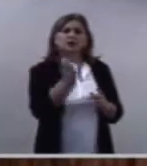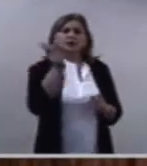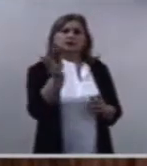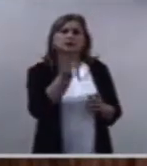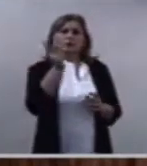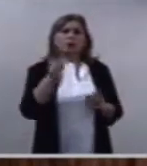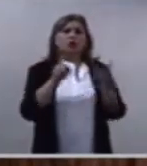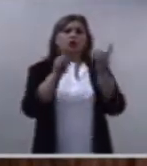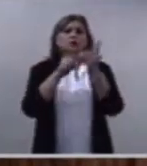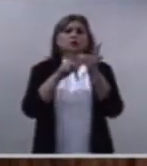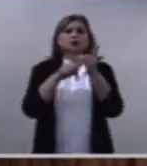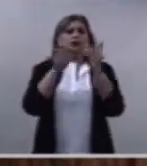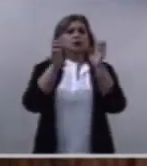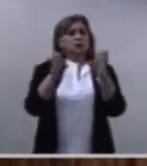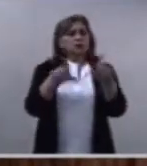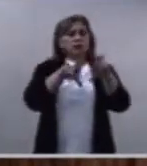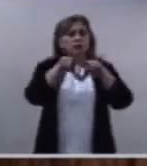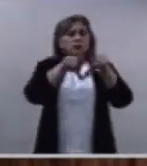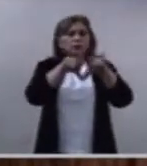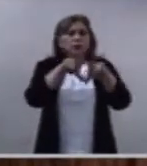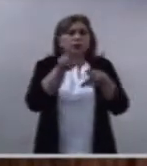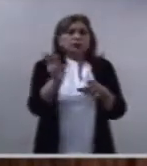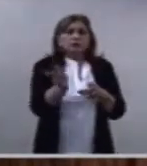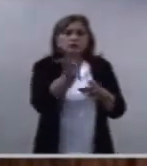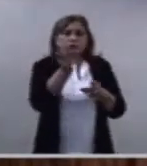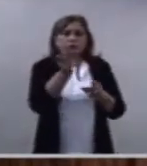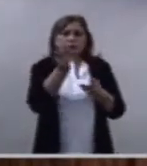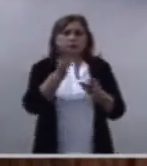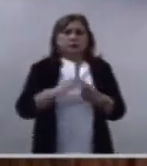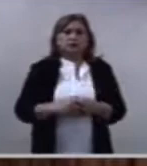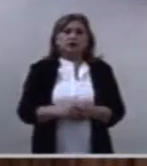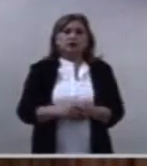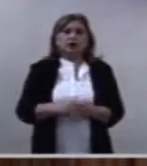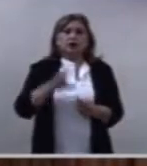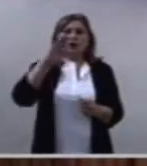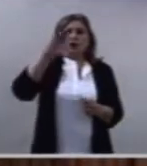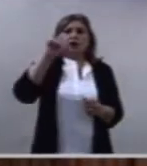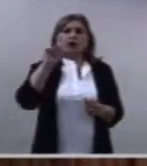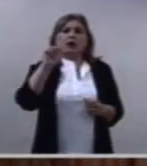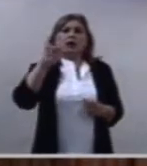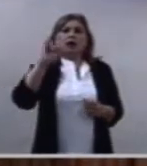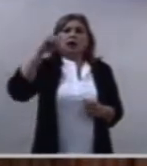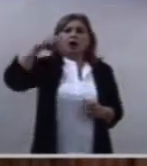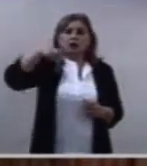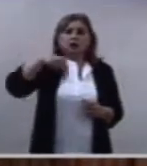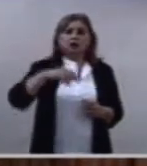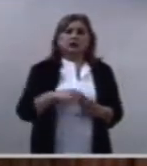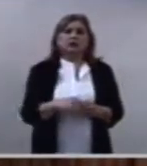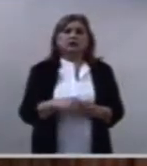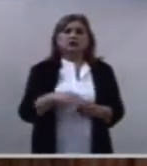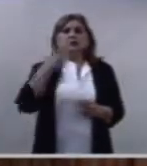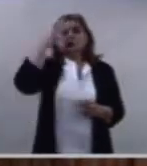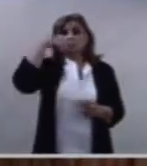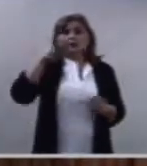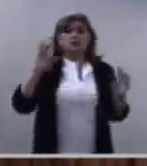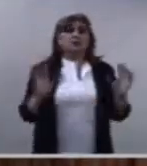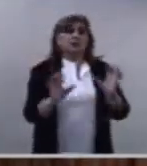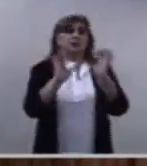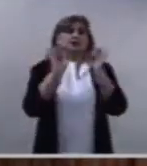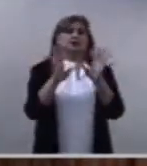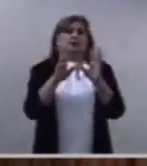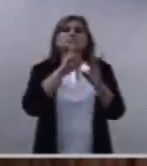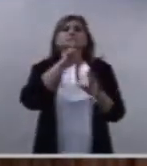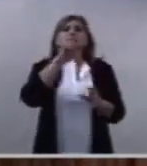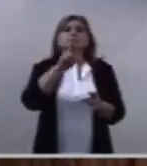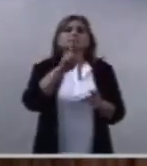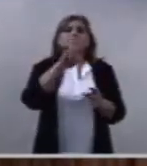¿Dónde está tu hermano? Y Caín, que sabía lo que había hecho, responde,